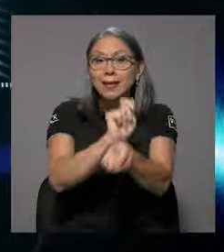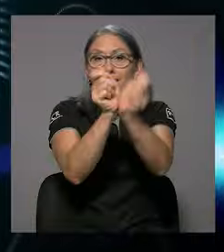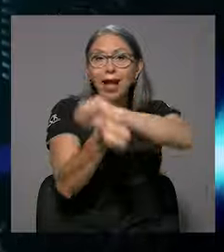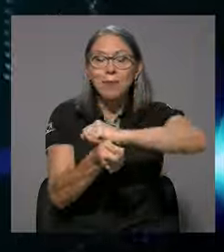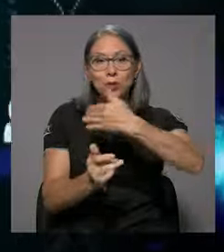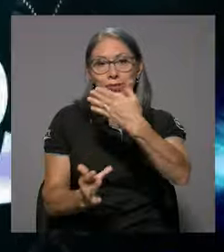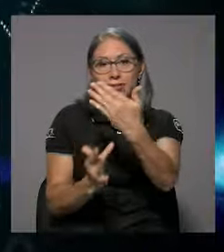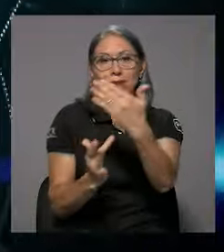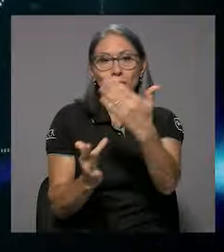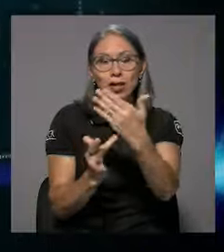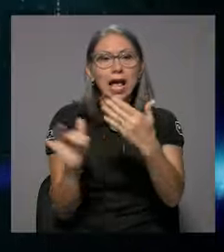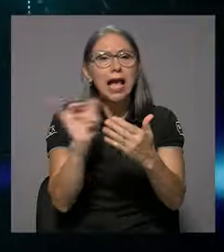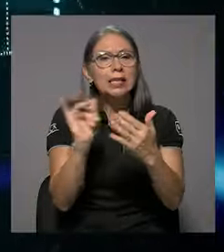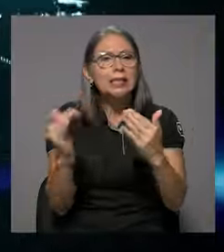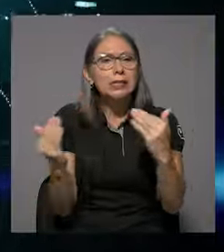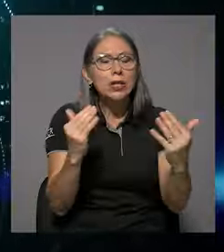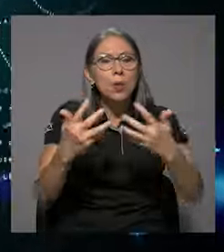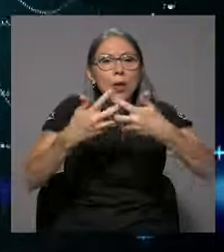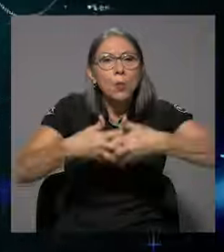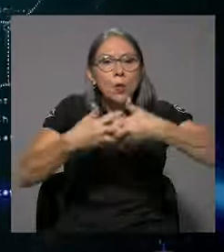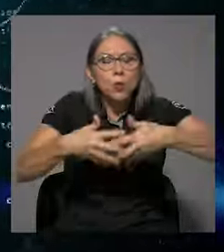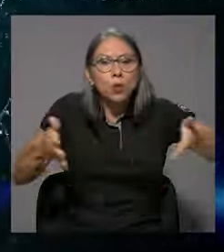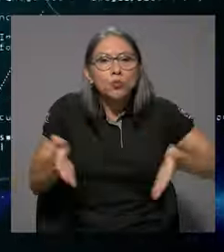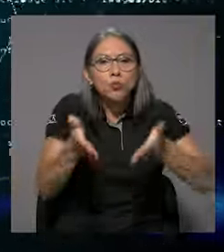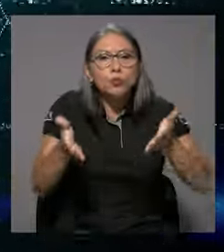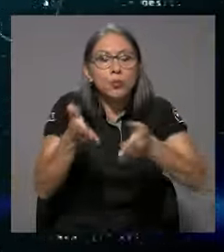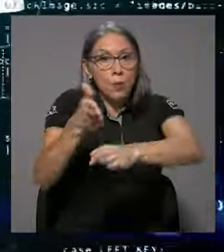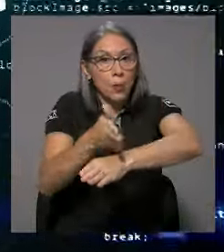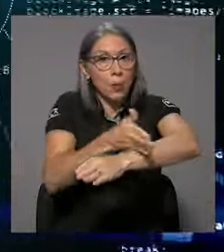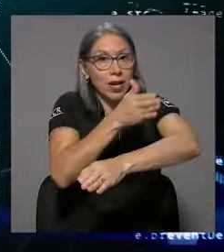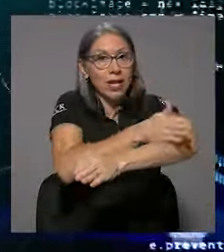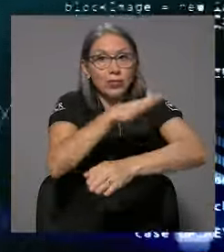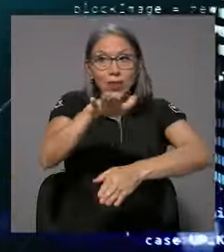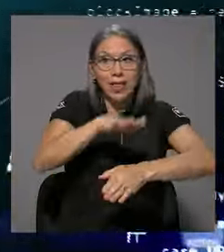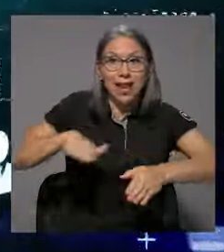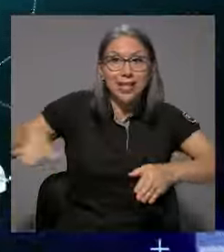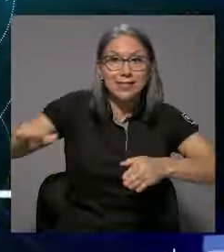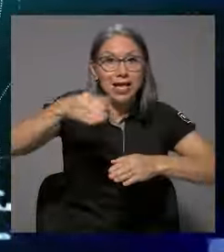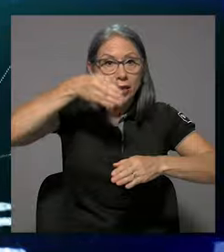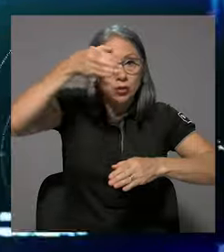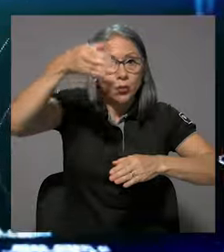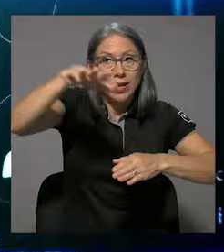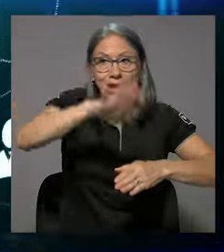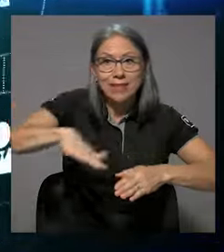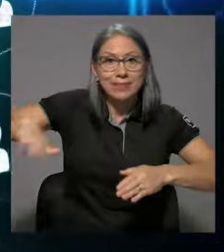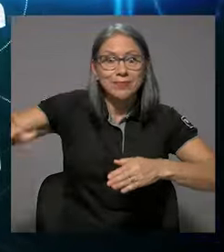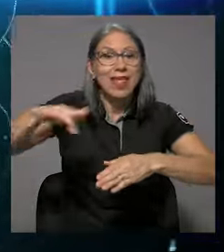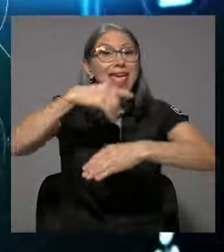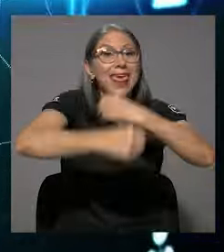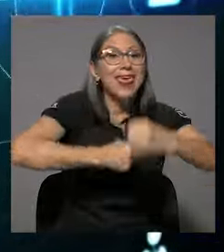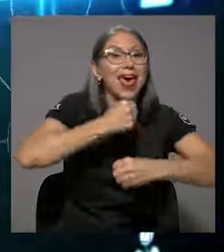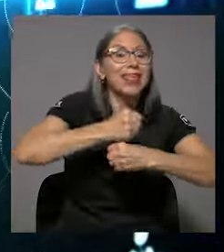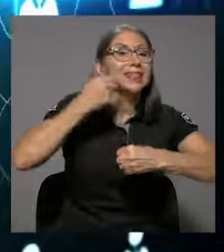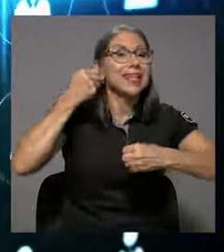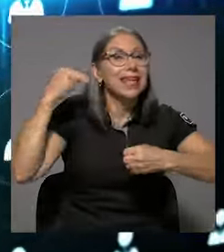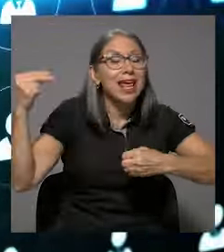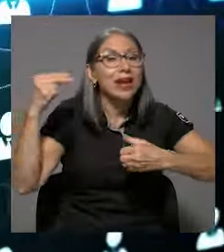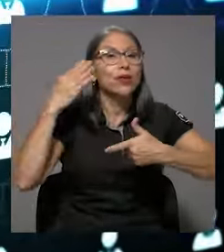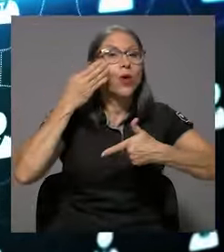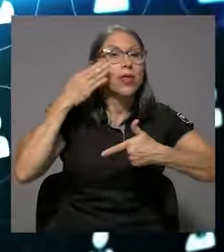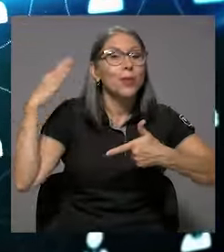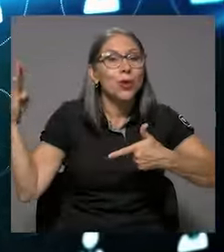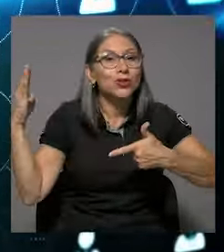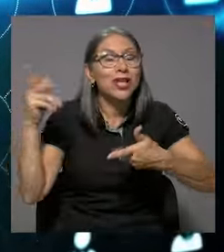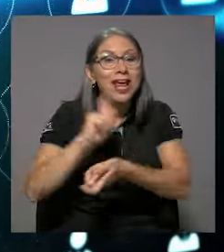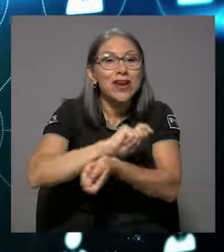El cambio tecnológico ha sido el motor del progreso de la civilización. Las edades de hierro, de bronce, la